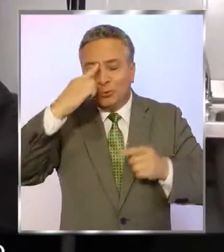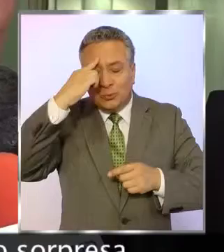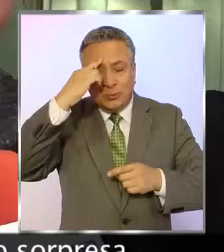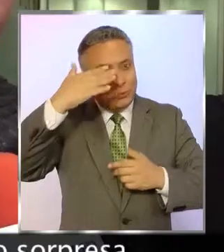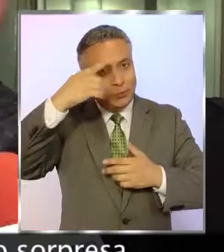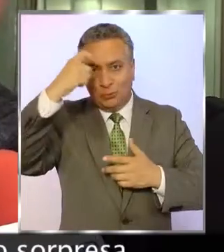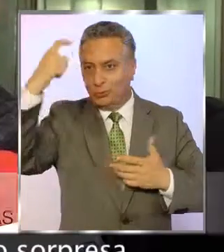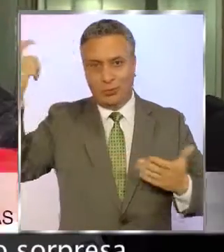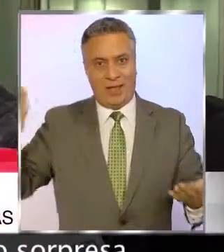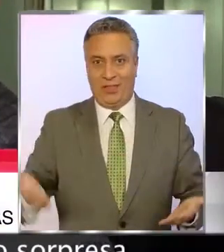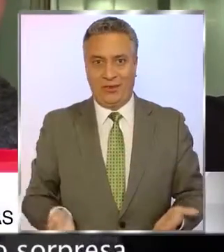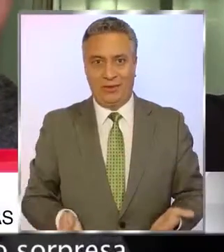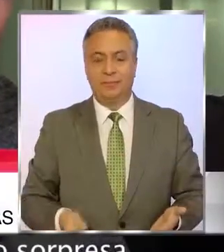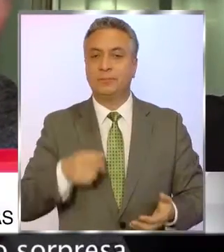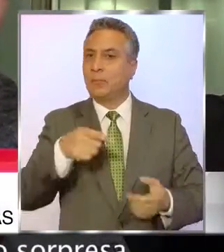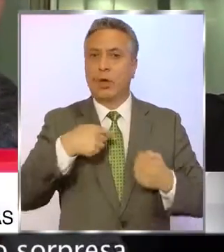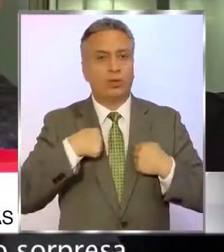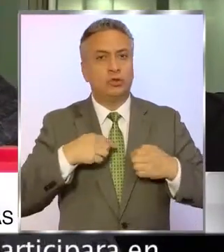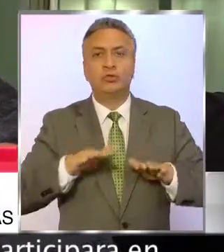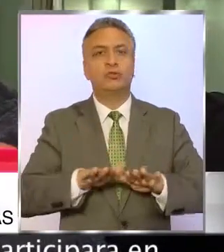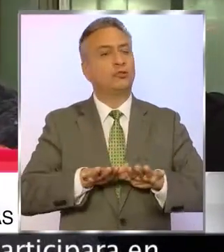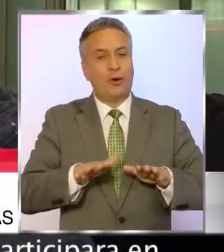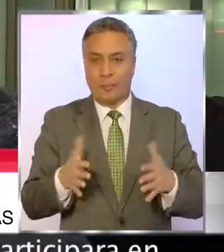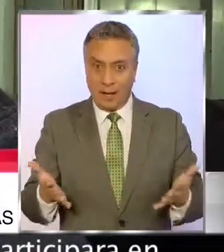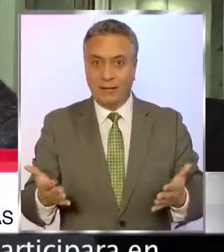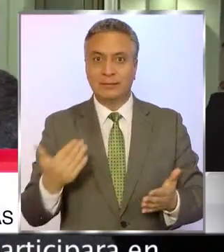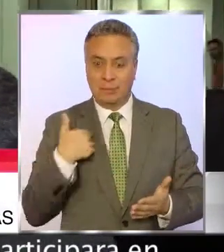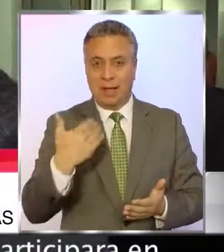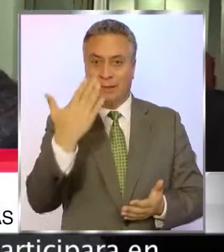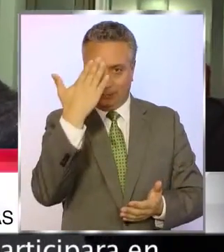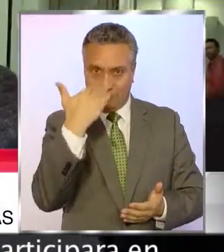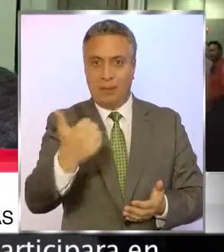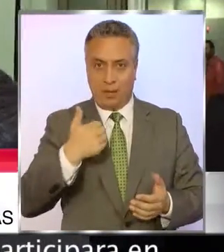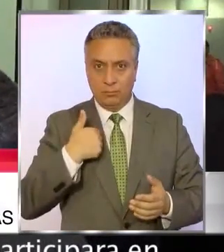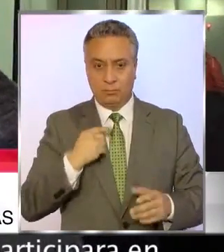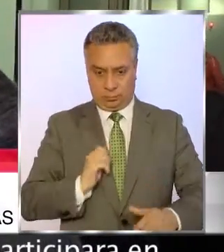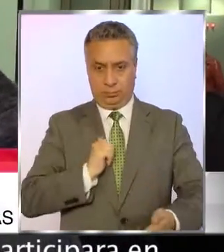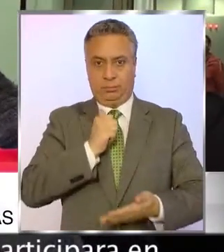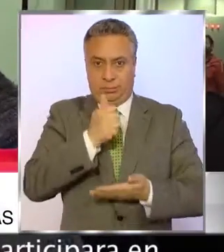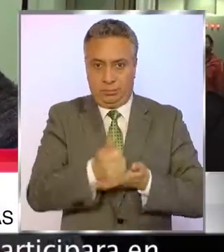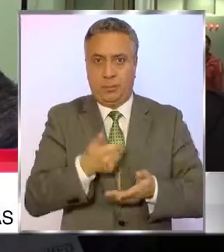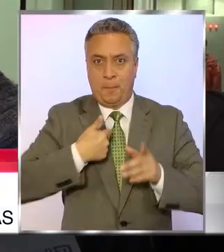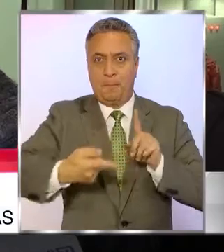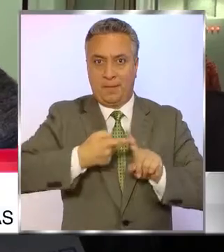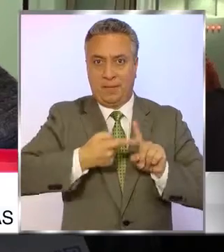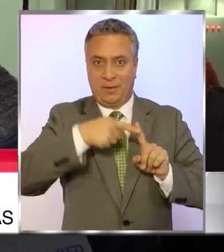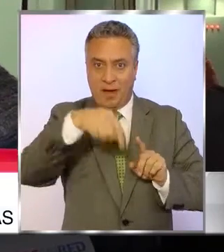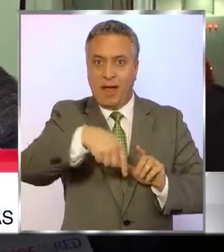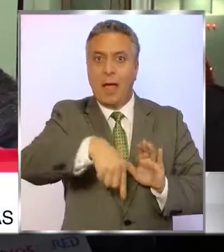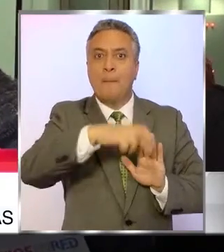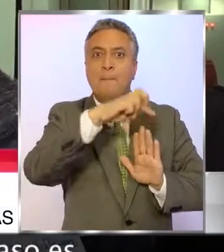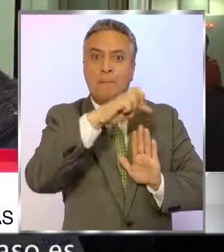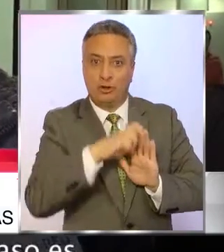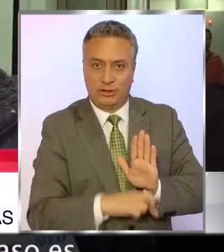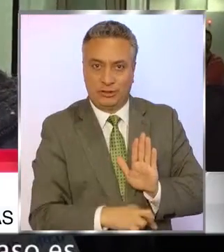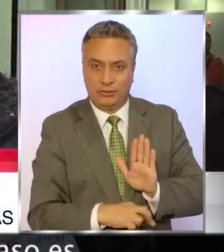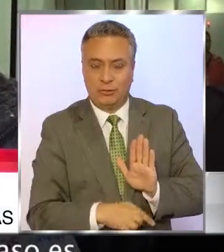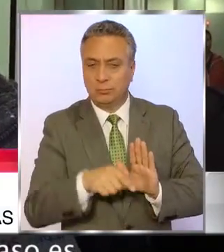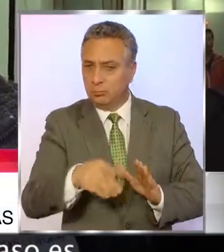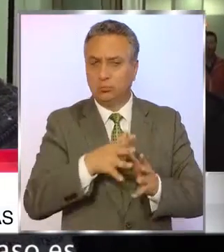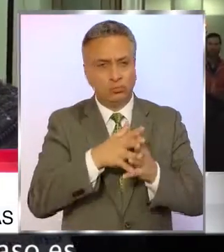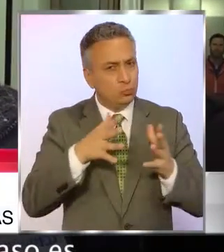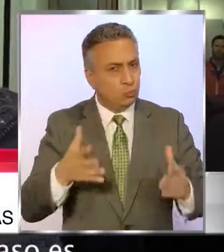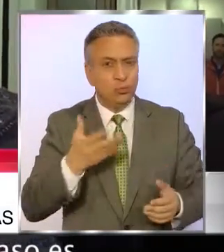sueño. En primer lugar fue una sorpresa porque me llamaron para que participaran en este proyecto. Es muy